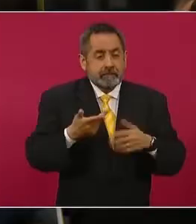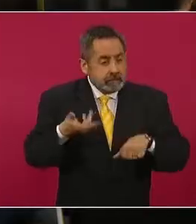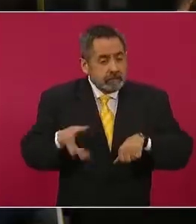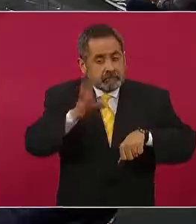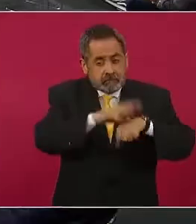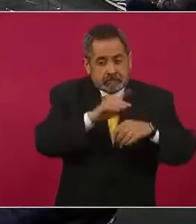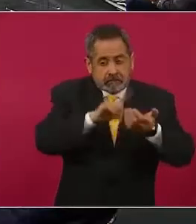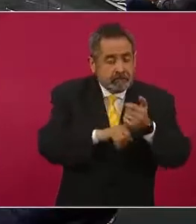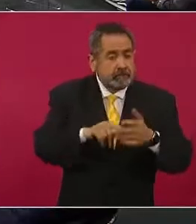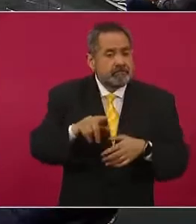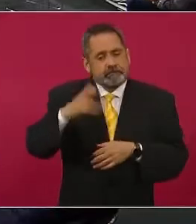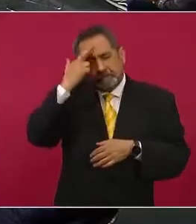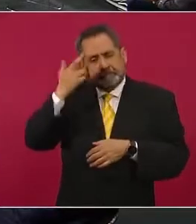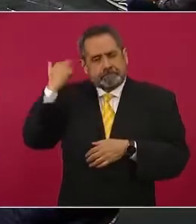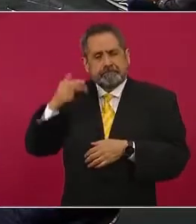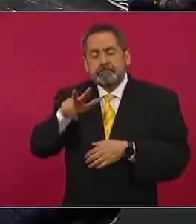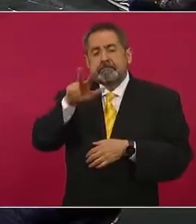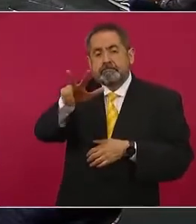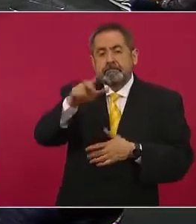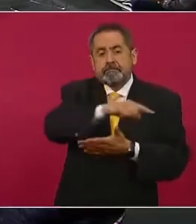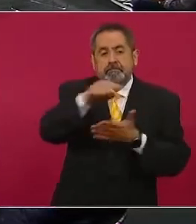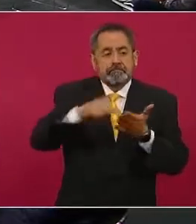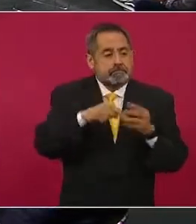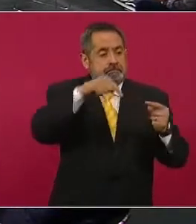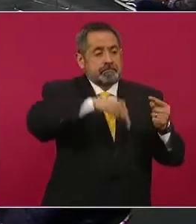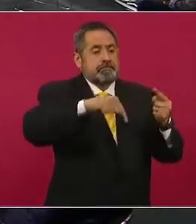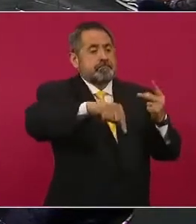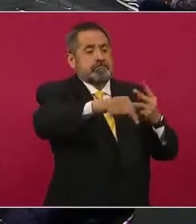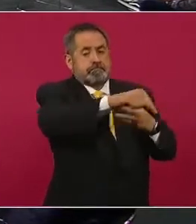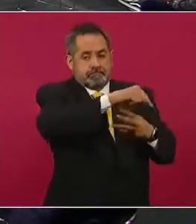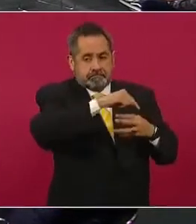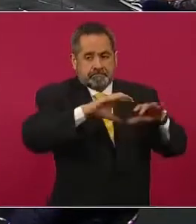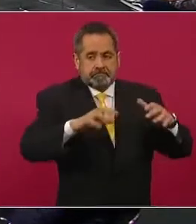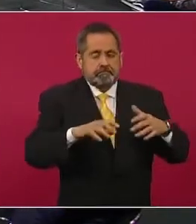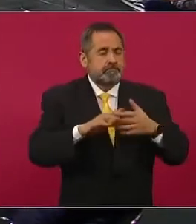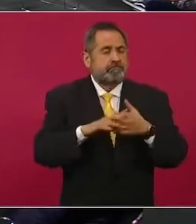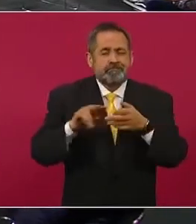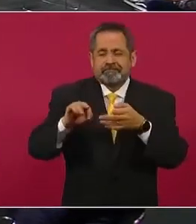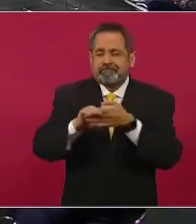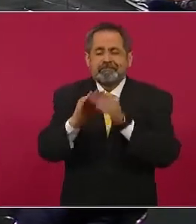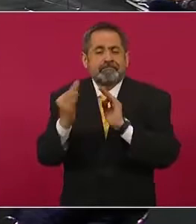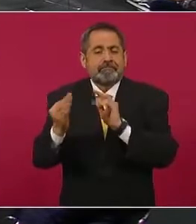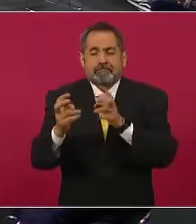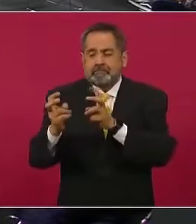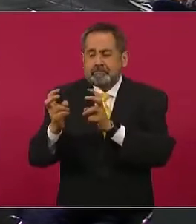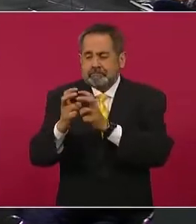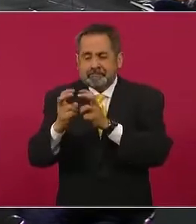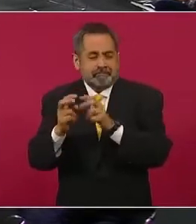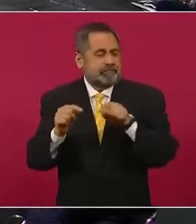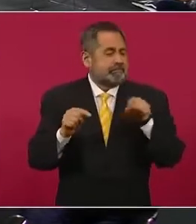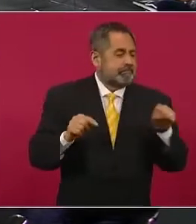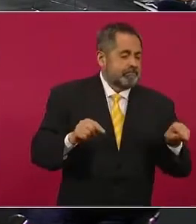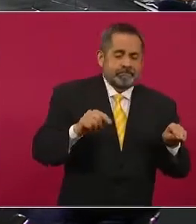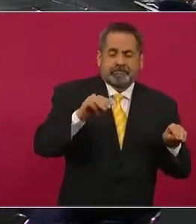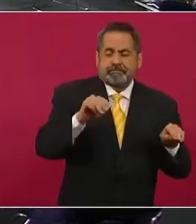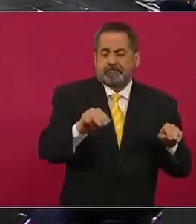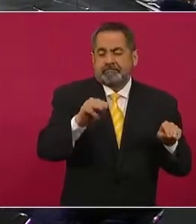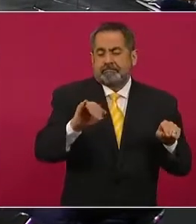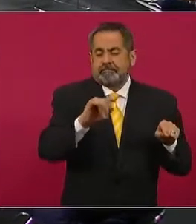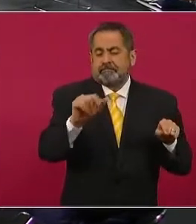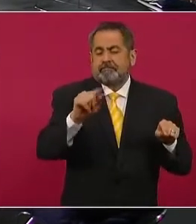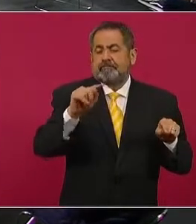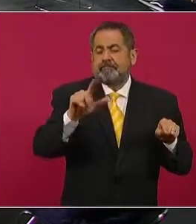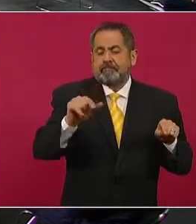18 pozos petroleros. Estos están entre la zona de Tampico, Mizantla y una parte que